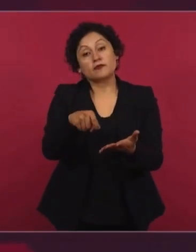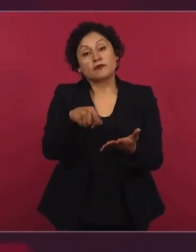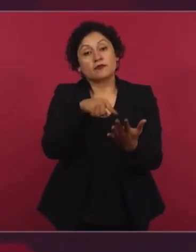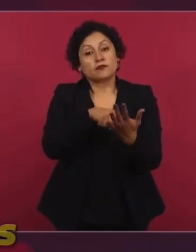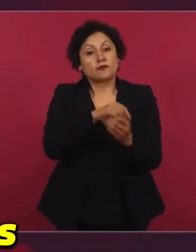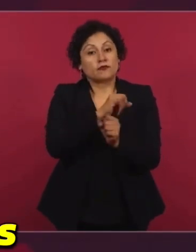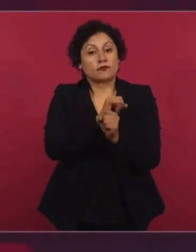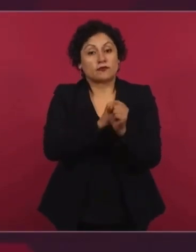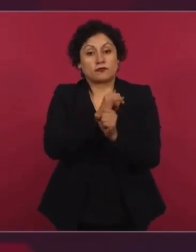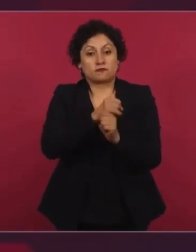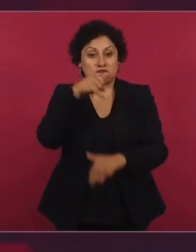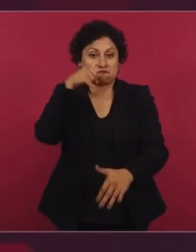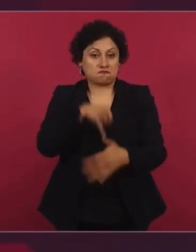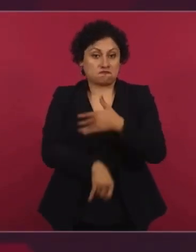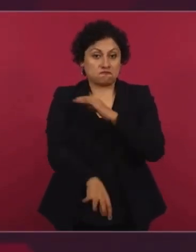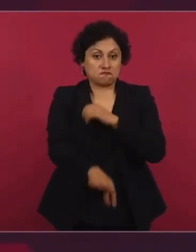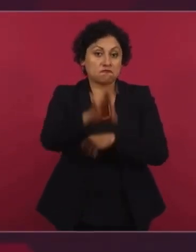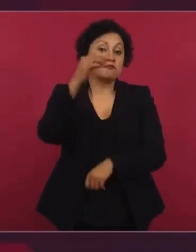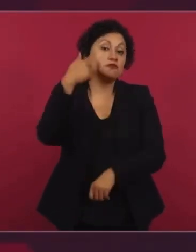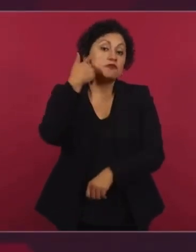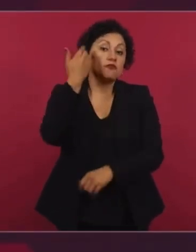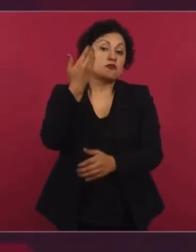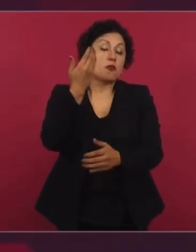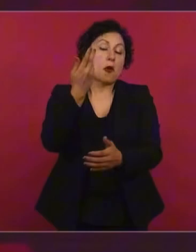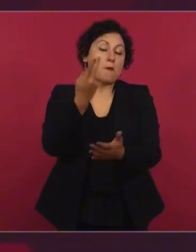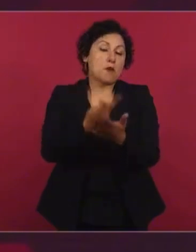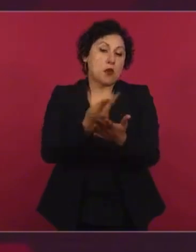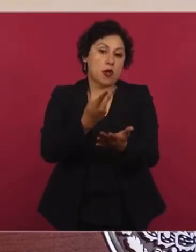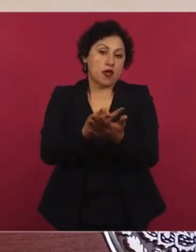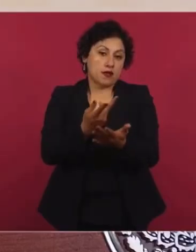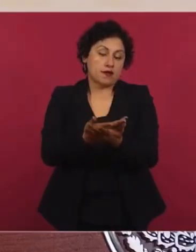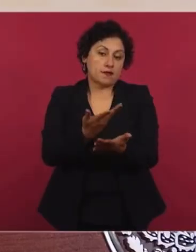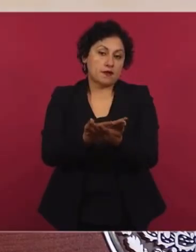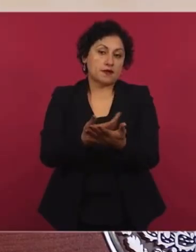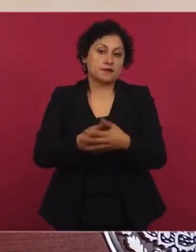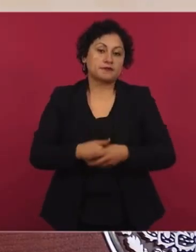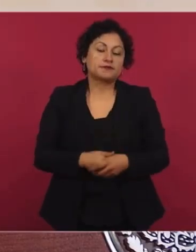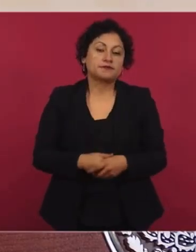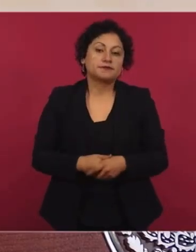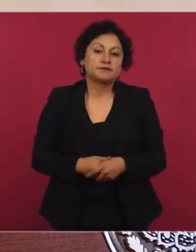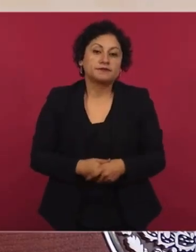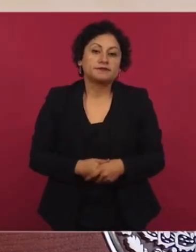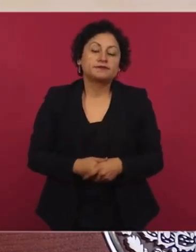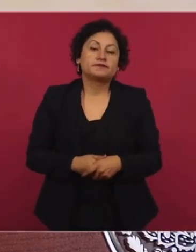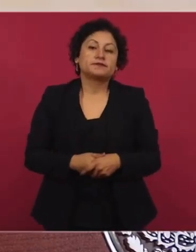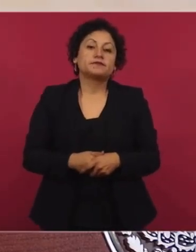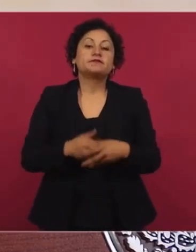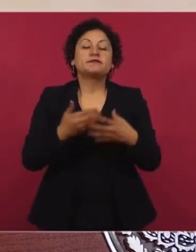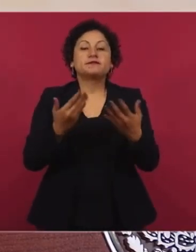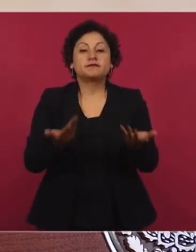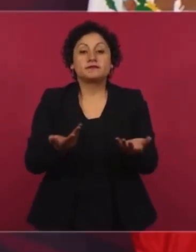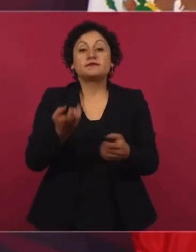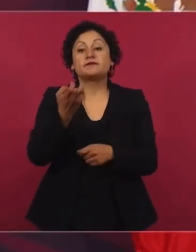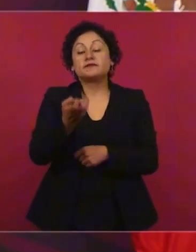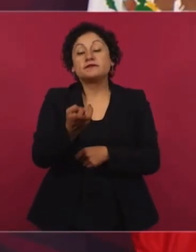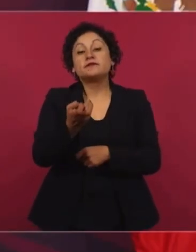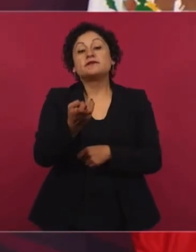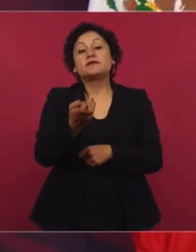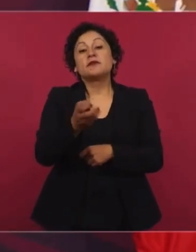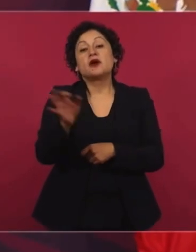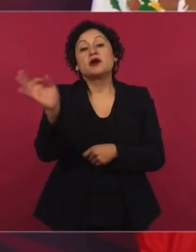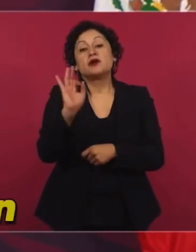averiguaciones con pruebas y, de ser el caso, que se soliciten